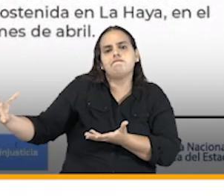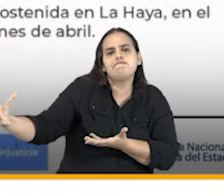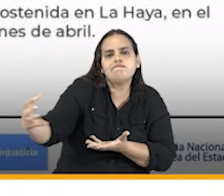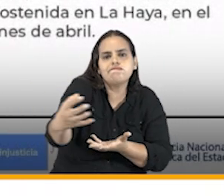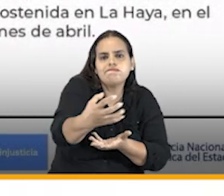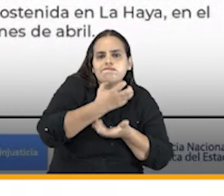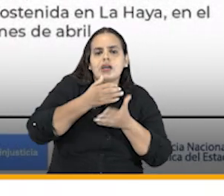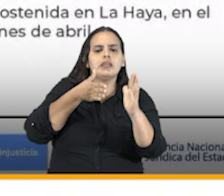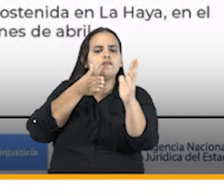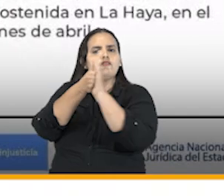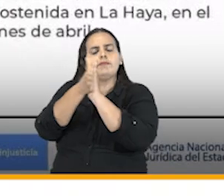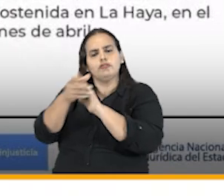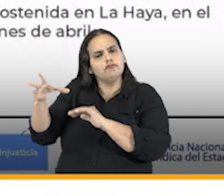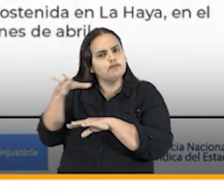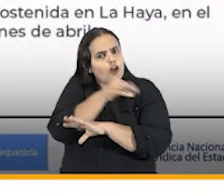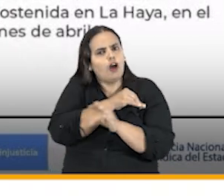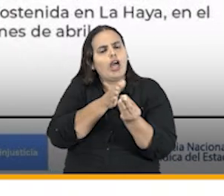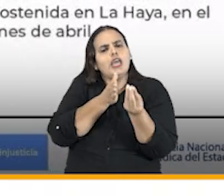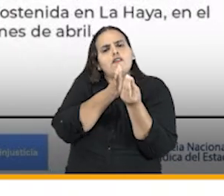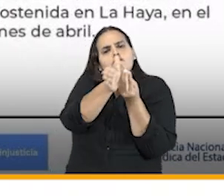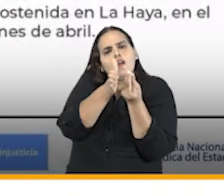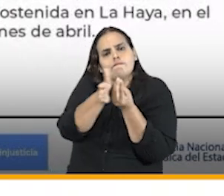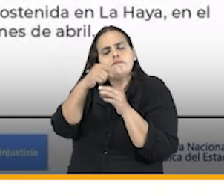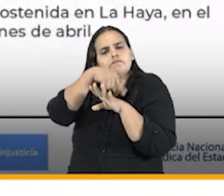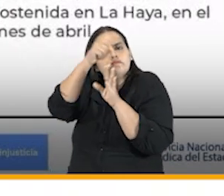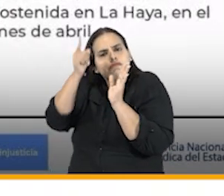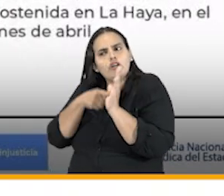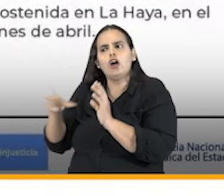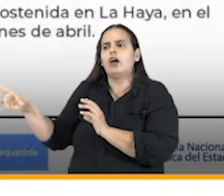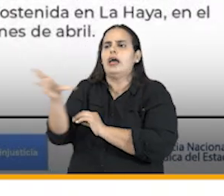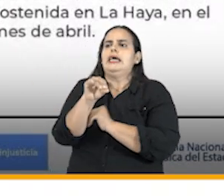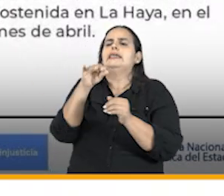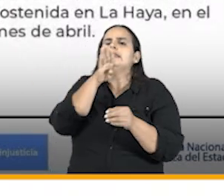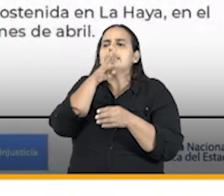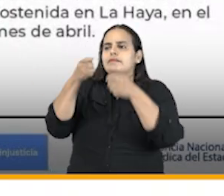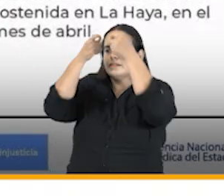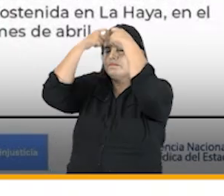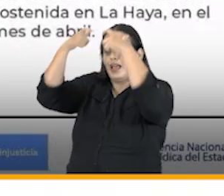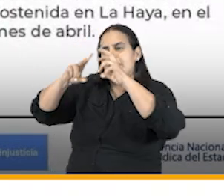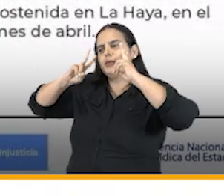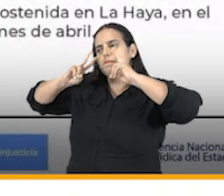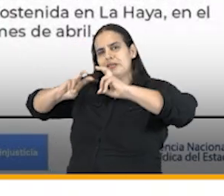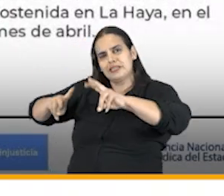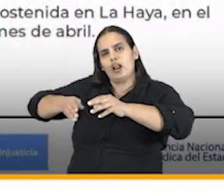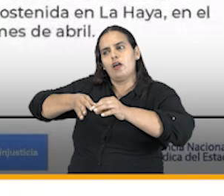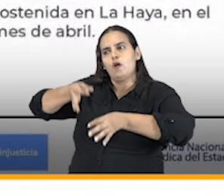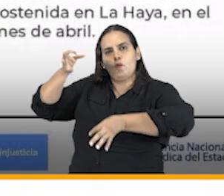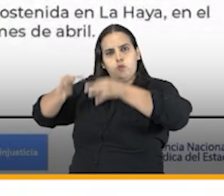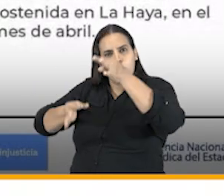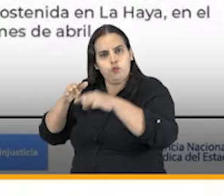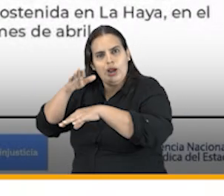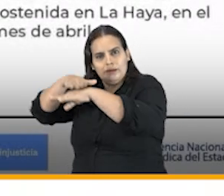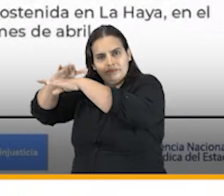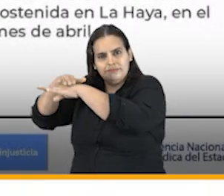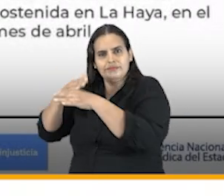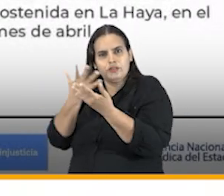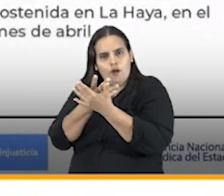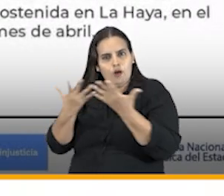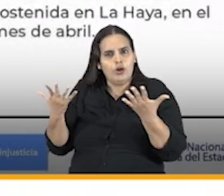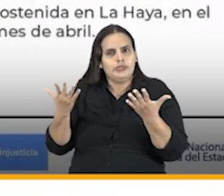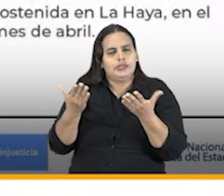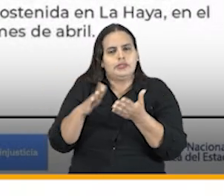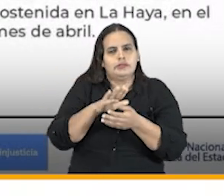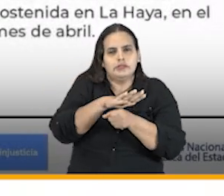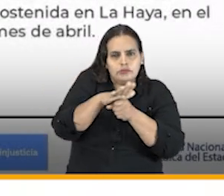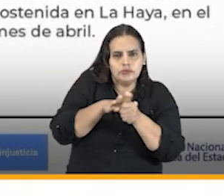suficiente información entre las diferentes entidades del estado que se encargan de investigar juzgar y sancionar los asuntos